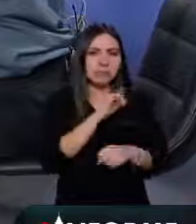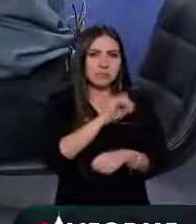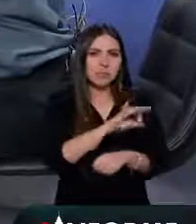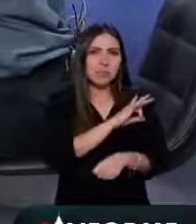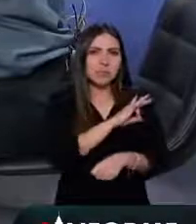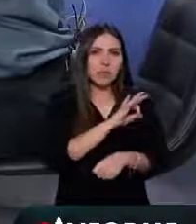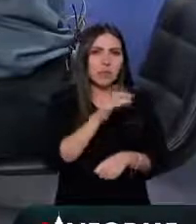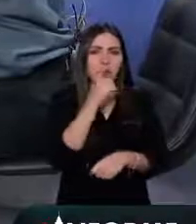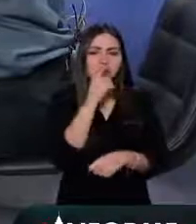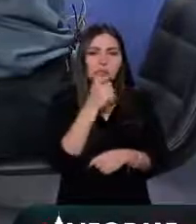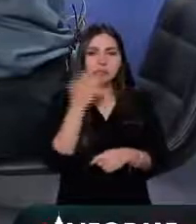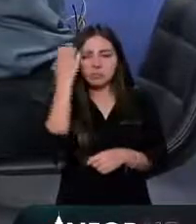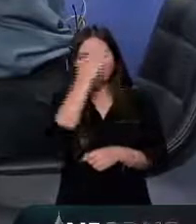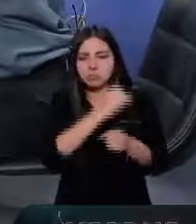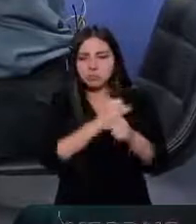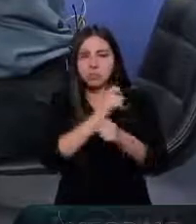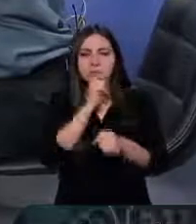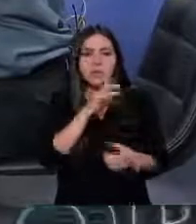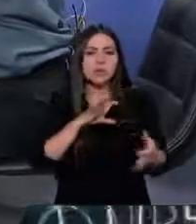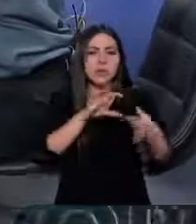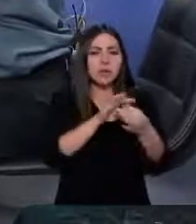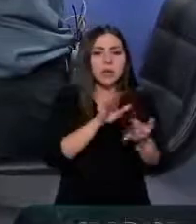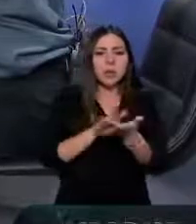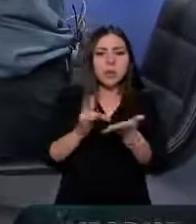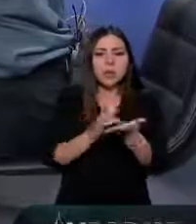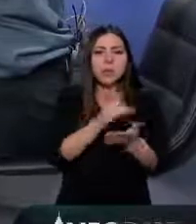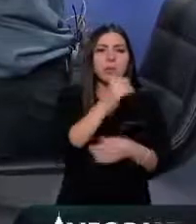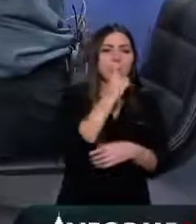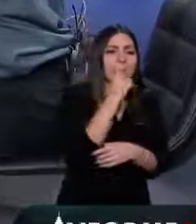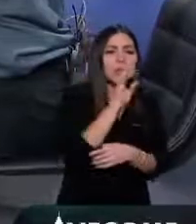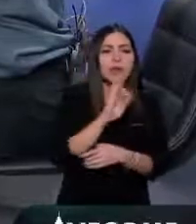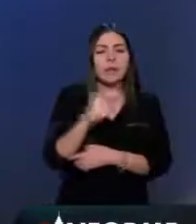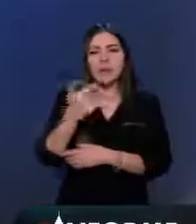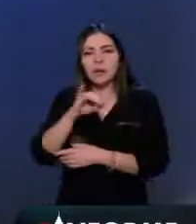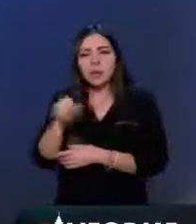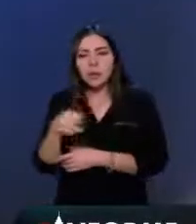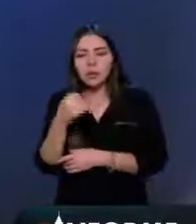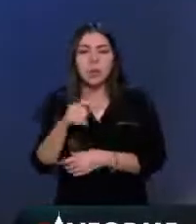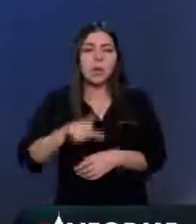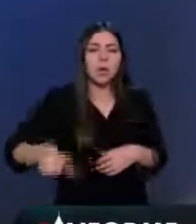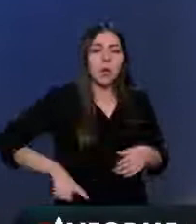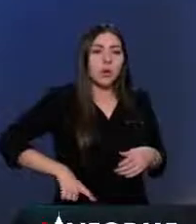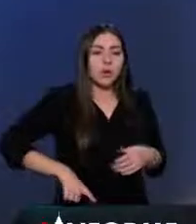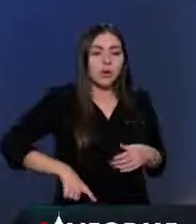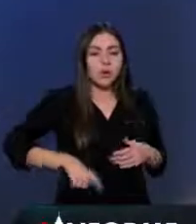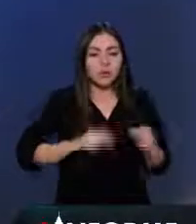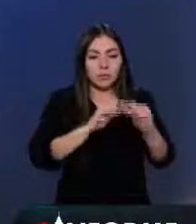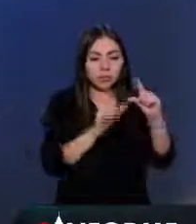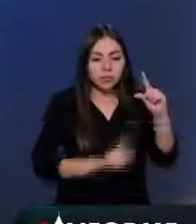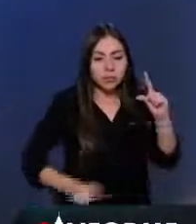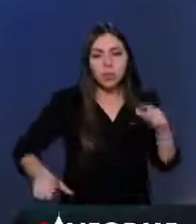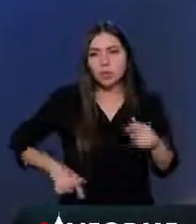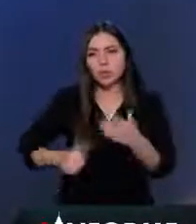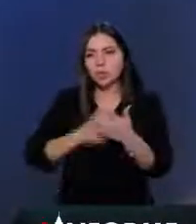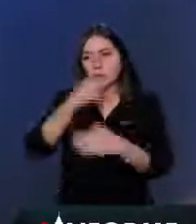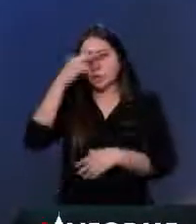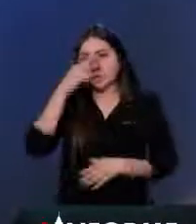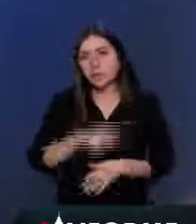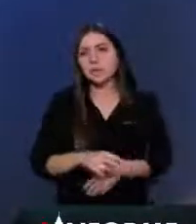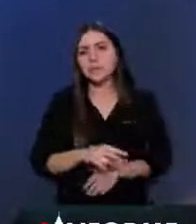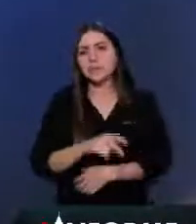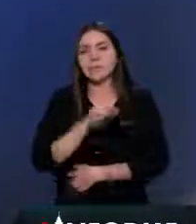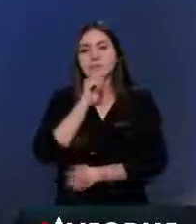colaborativa de la fiscalía, de la policía, del gobierno de México y del gobierno de la Ciudad de México, también de presencia